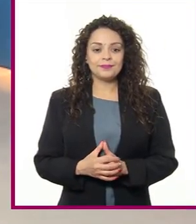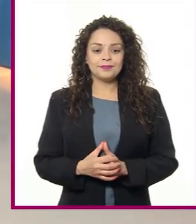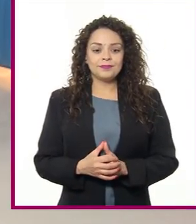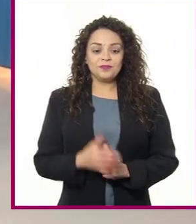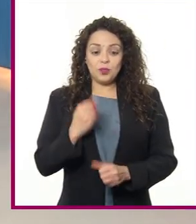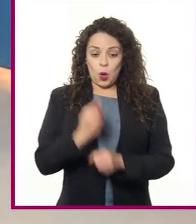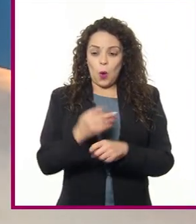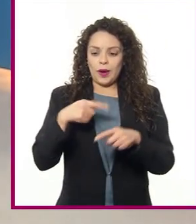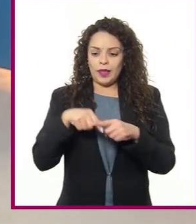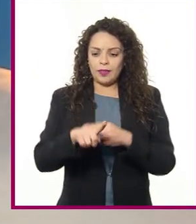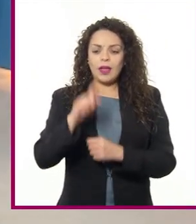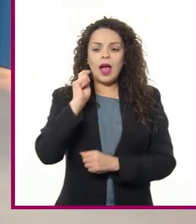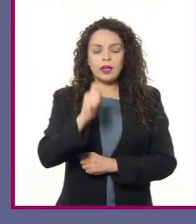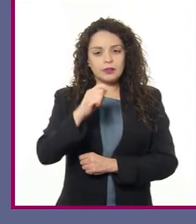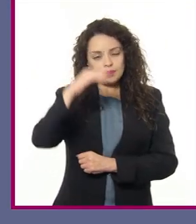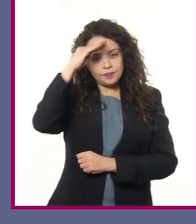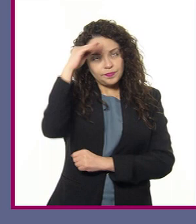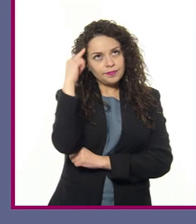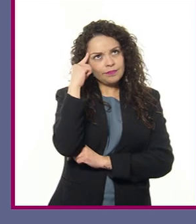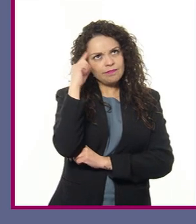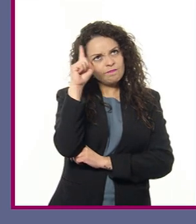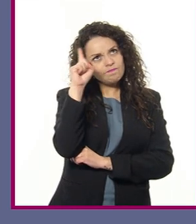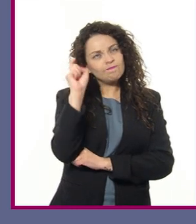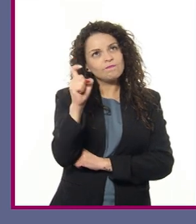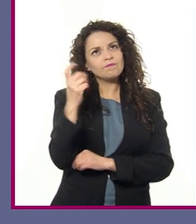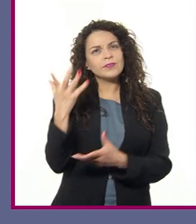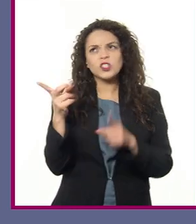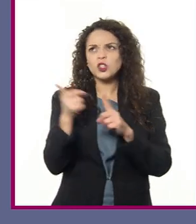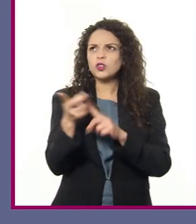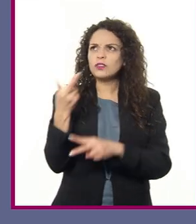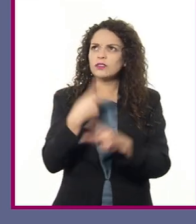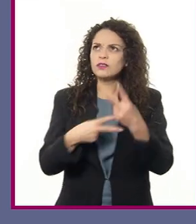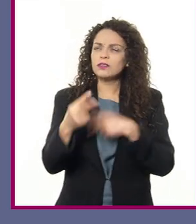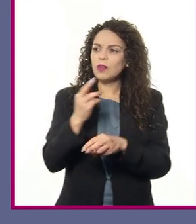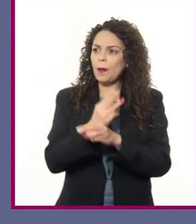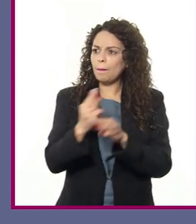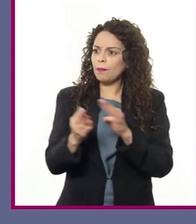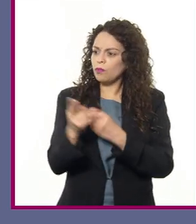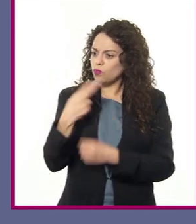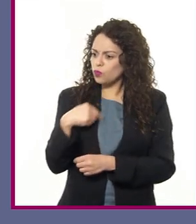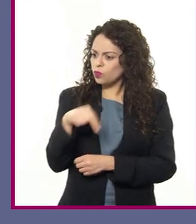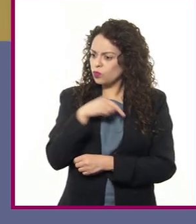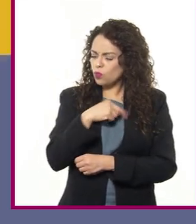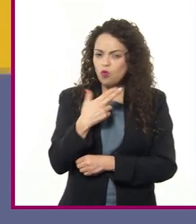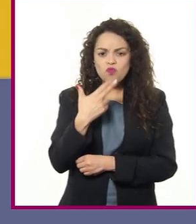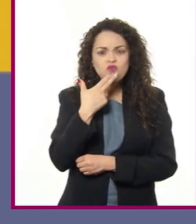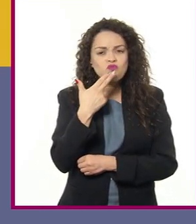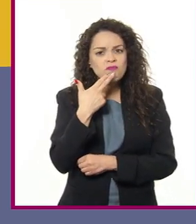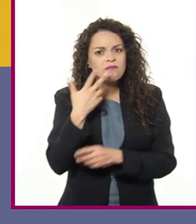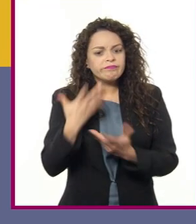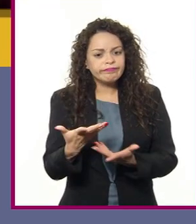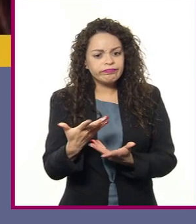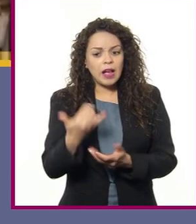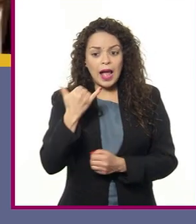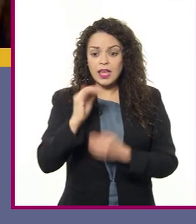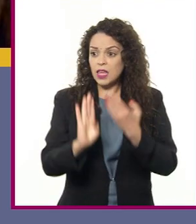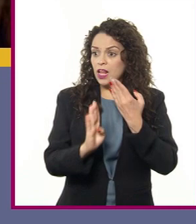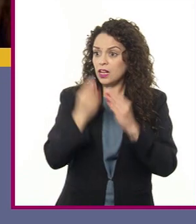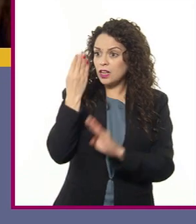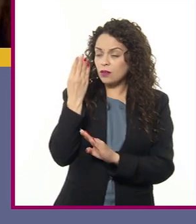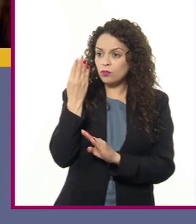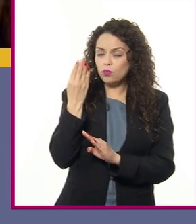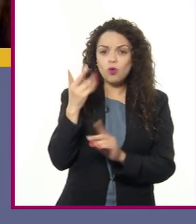Comencemos por hacernos la pregunta. ¿De dónde provienen todos los recursos que consumimos y en qué partes del mundo